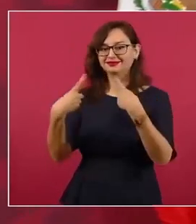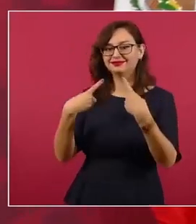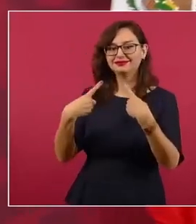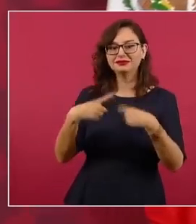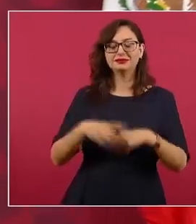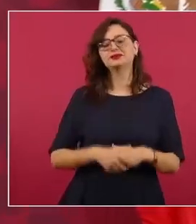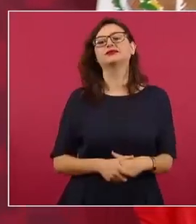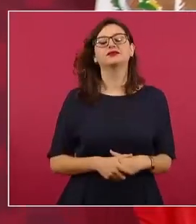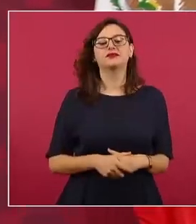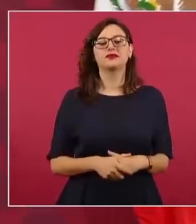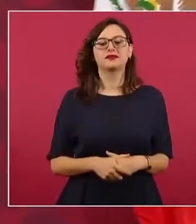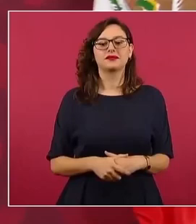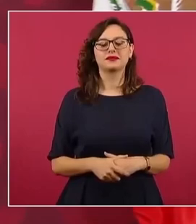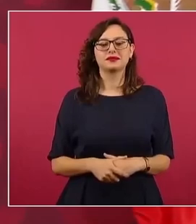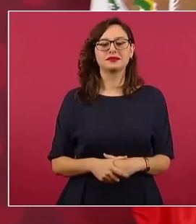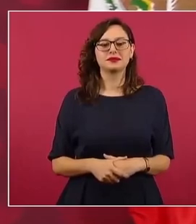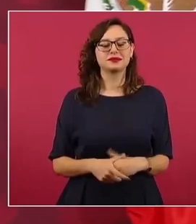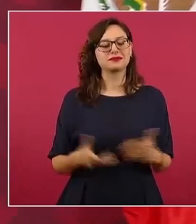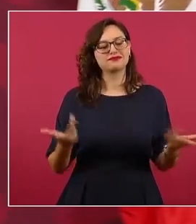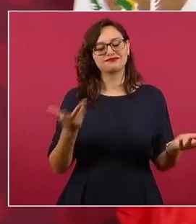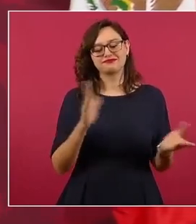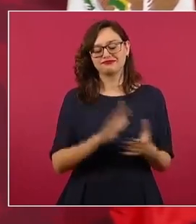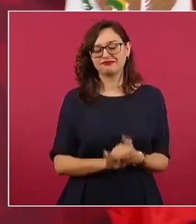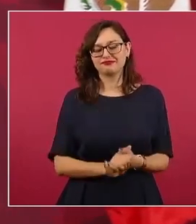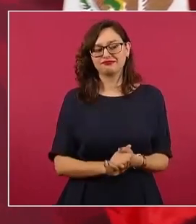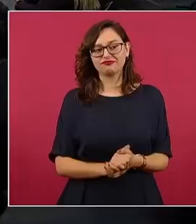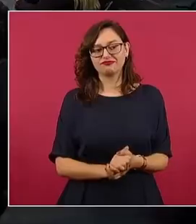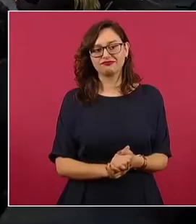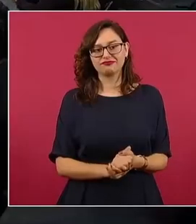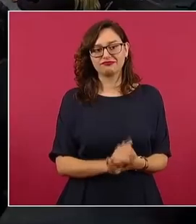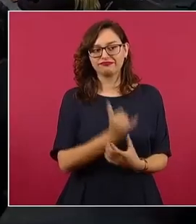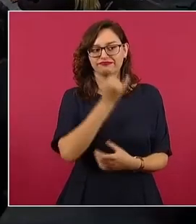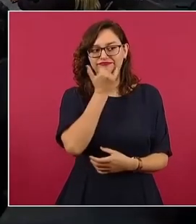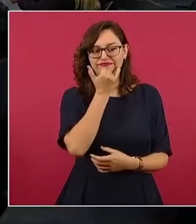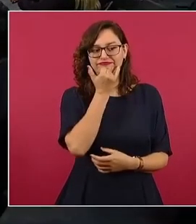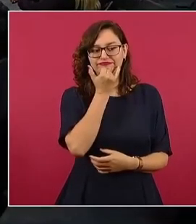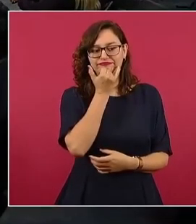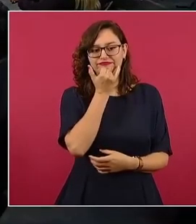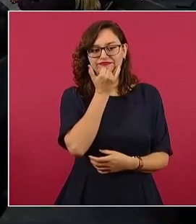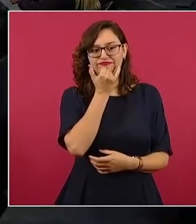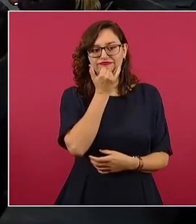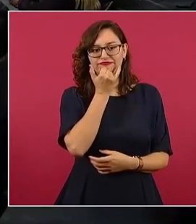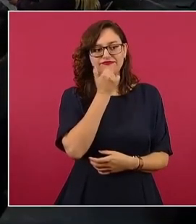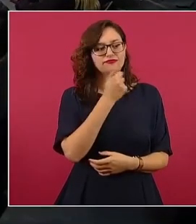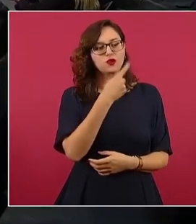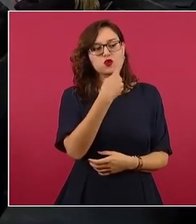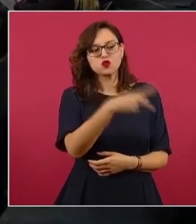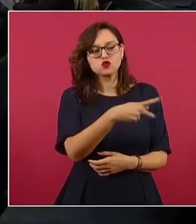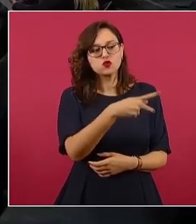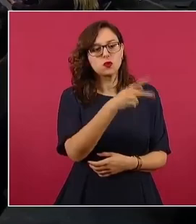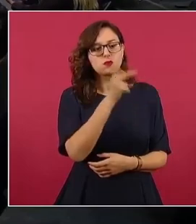¿Qué diría su papá con todo respeto? O sea, el chelo Pajés.